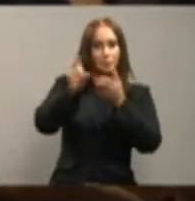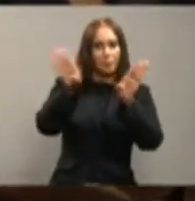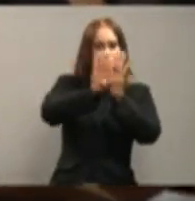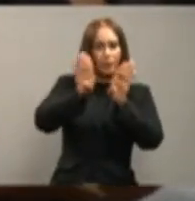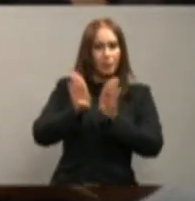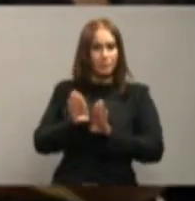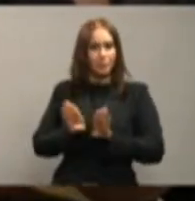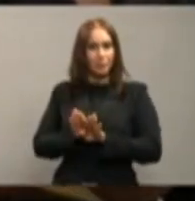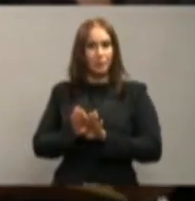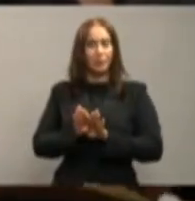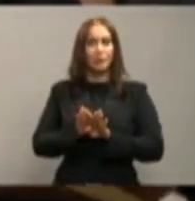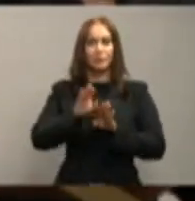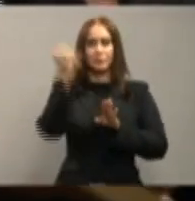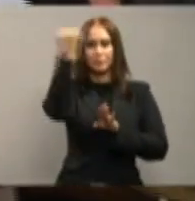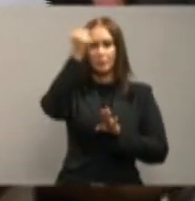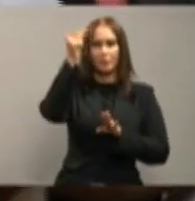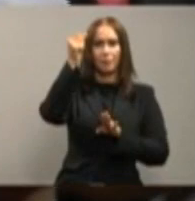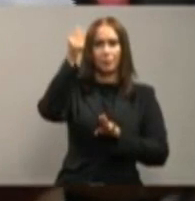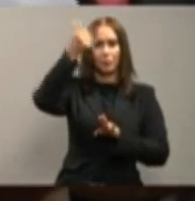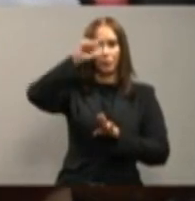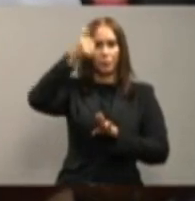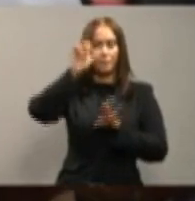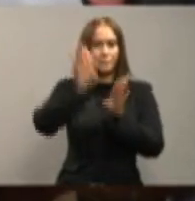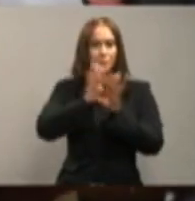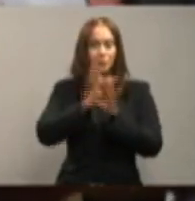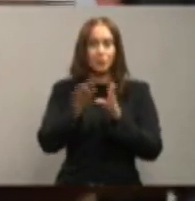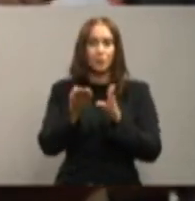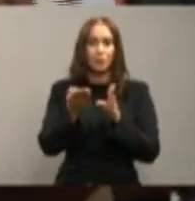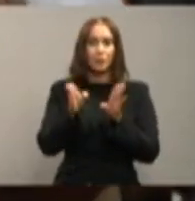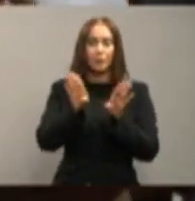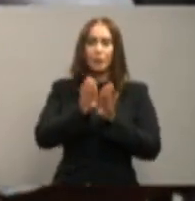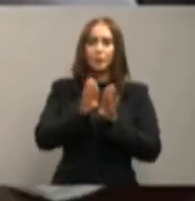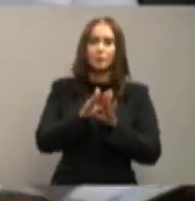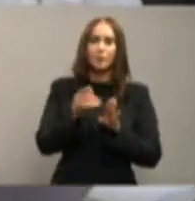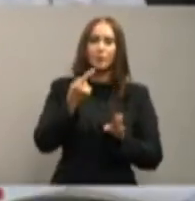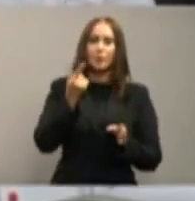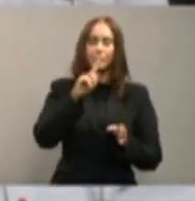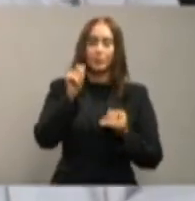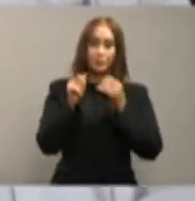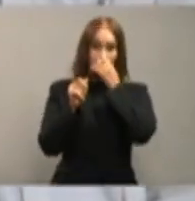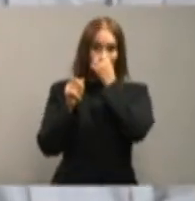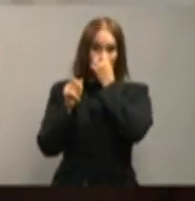están pidiendo algunos organismos internacionales, a partir por lo menos del mediodía, como se ha advertido?